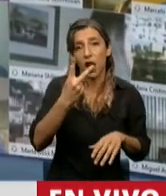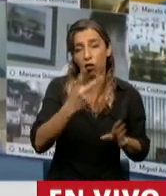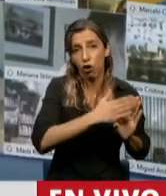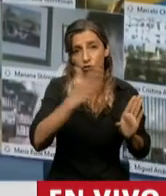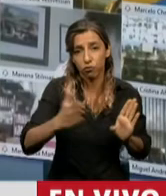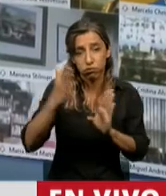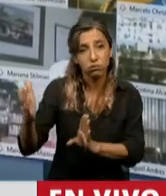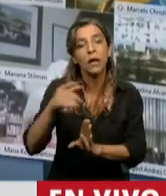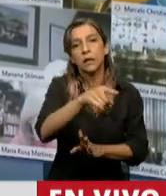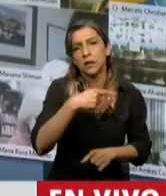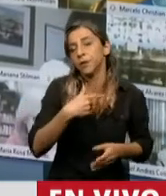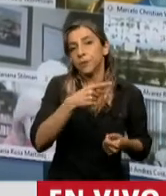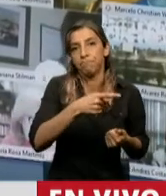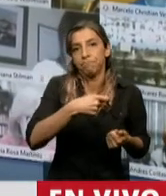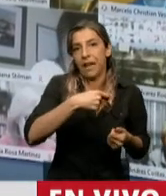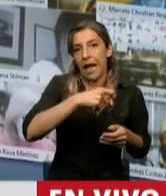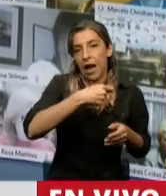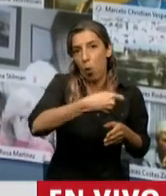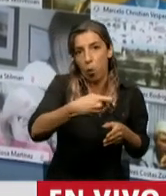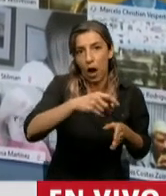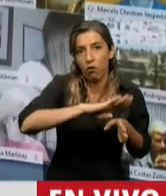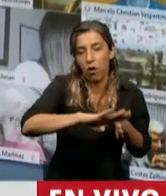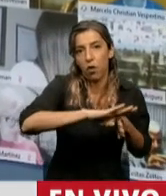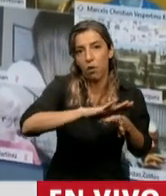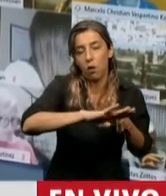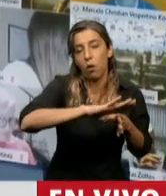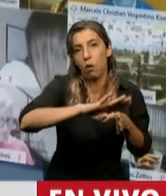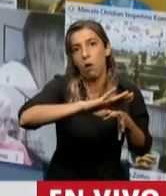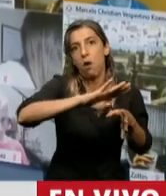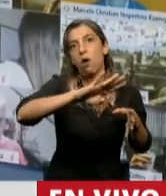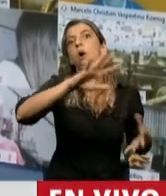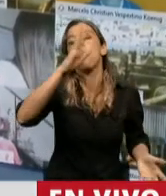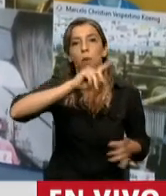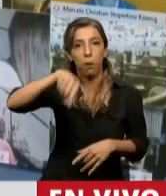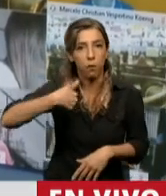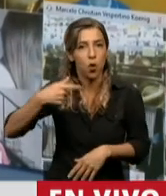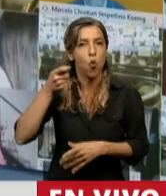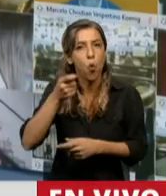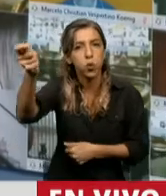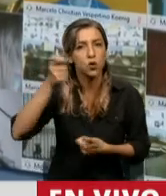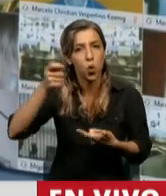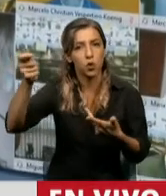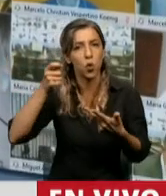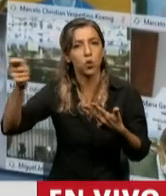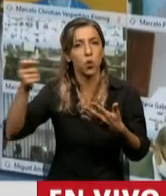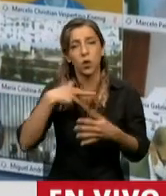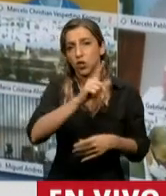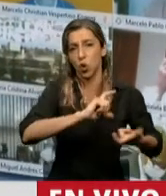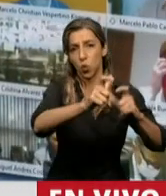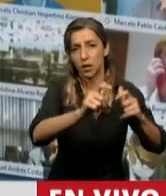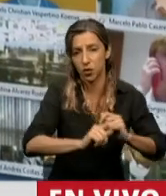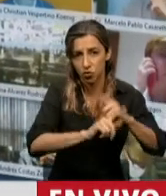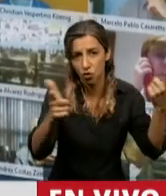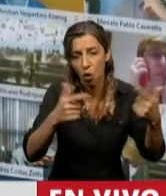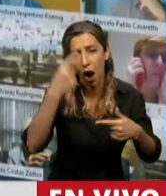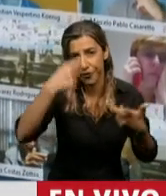jubilaciones. Eso genera una bola de nieve de juicios y de injusticias con los jubilados, que sigan muriendo sin actualizaciones, por lo cual